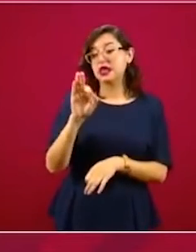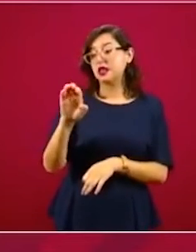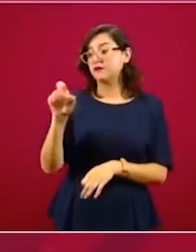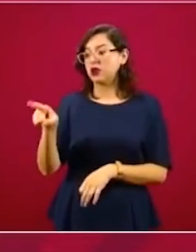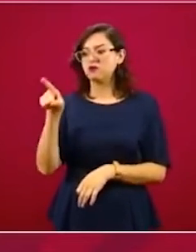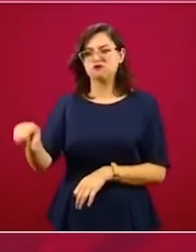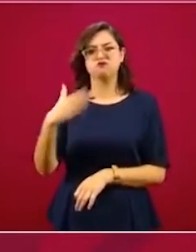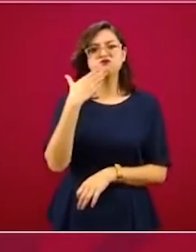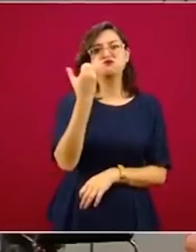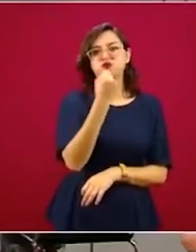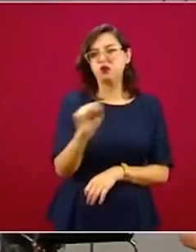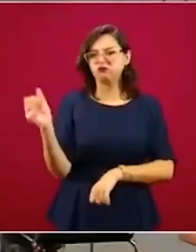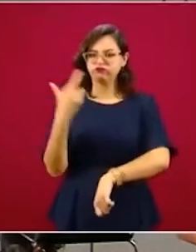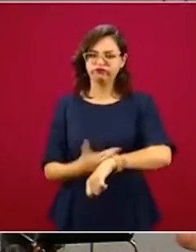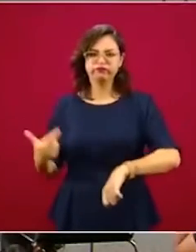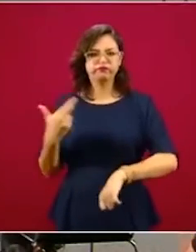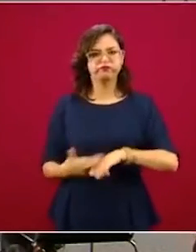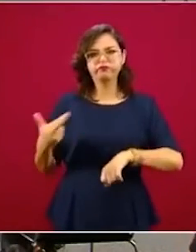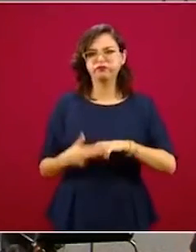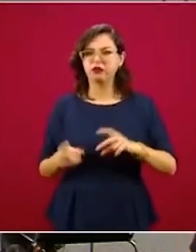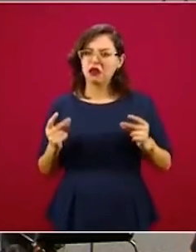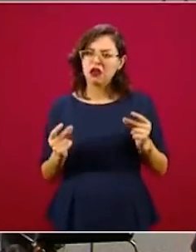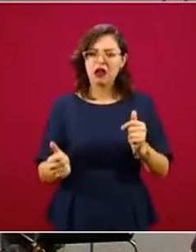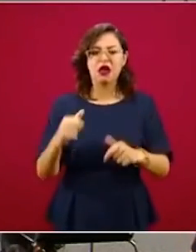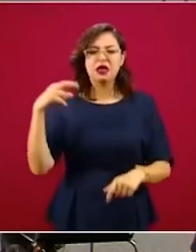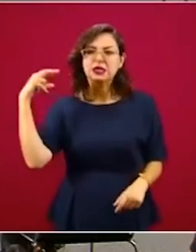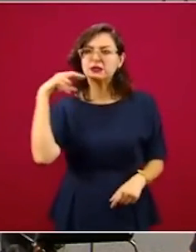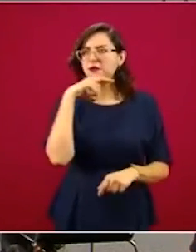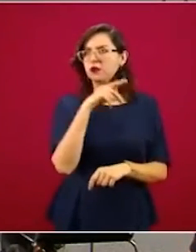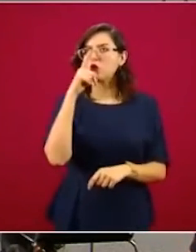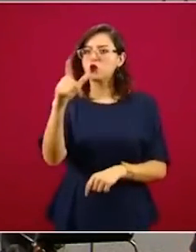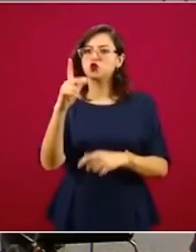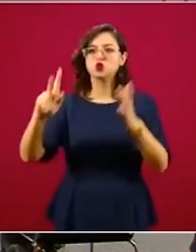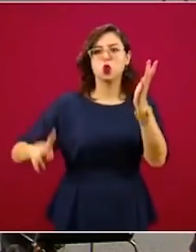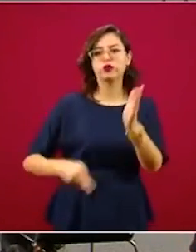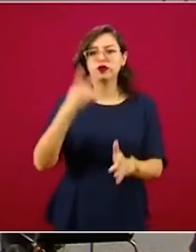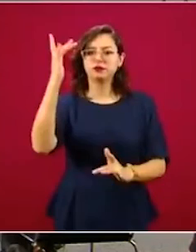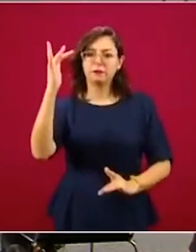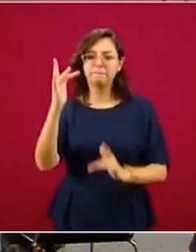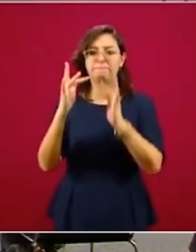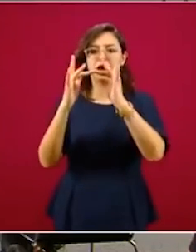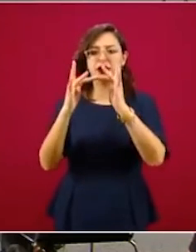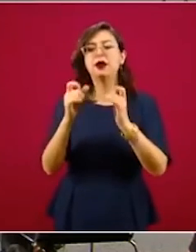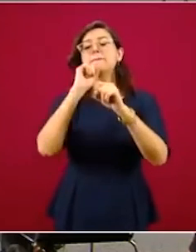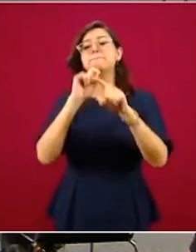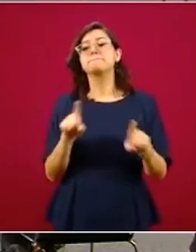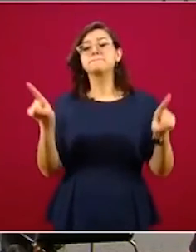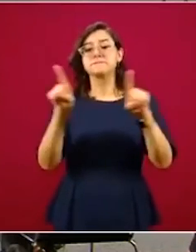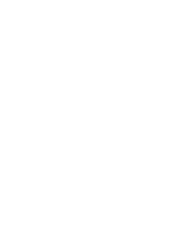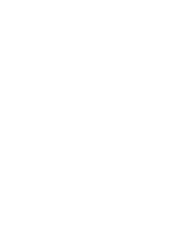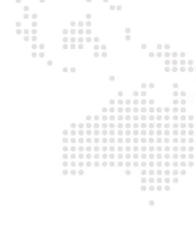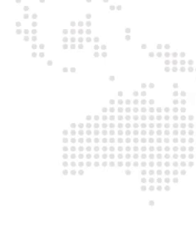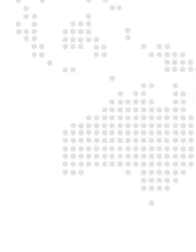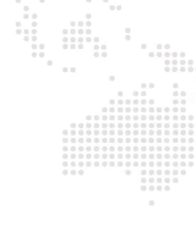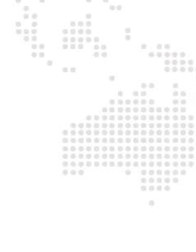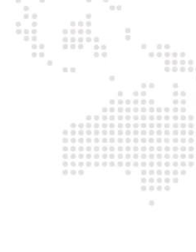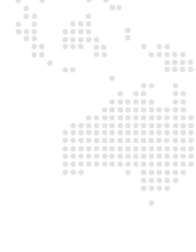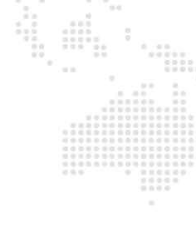el restablecimiento del servicio en tiempo récord y en el restablecimiento de la infraestructura.